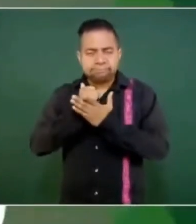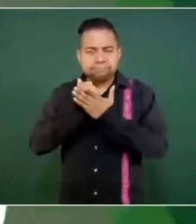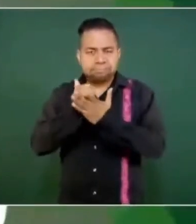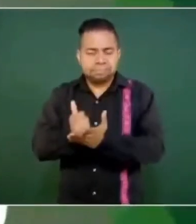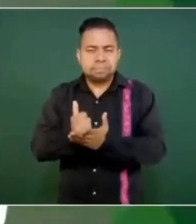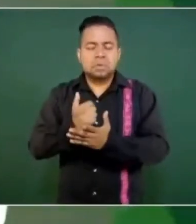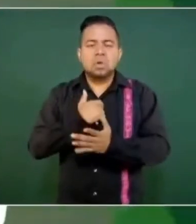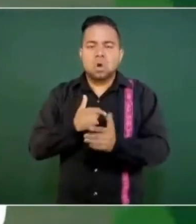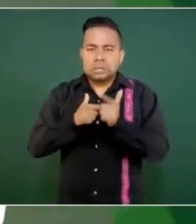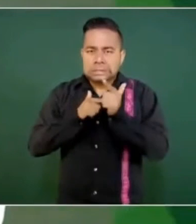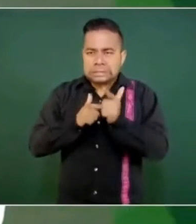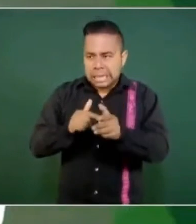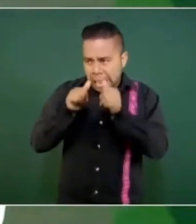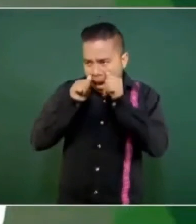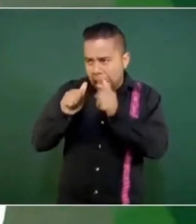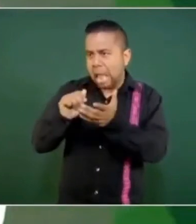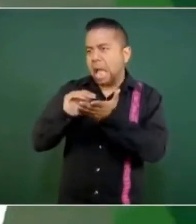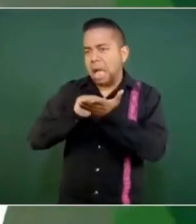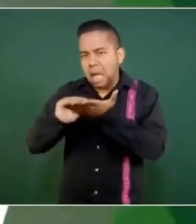seguirlas atendiendo.